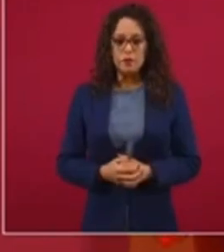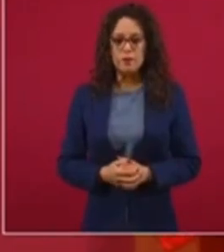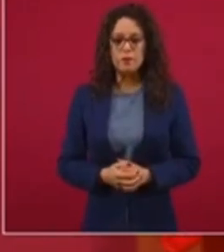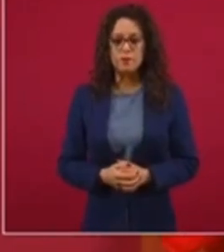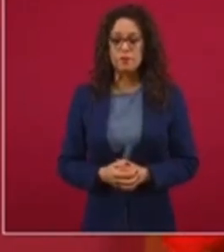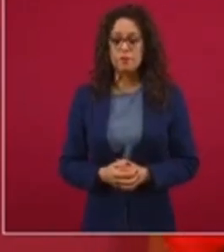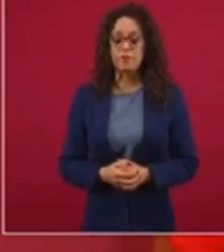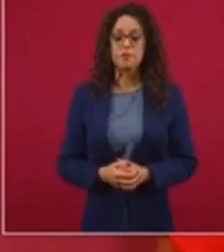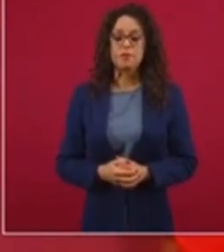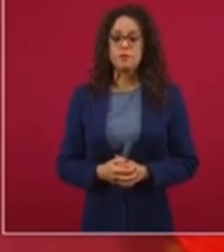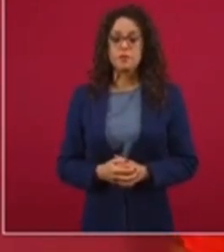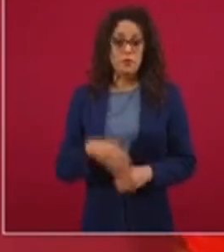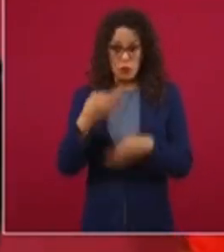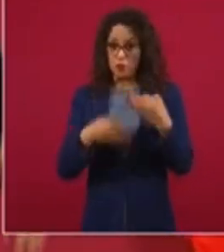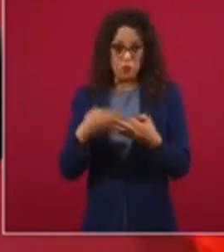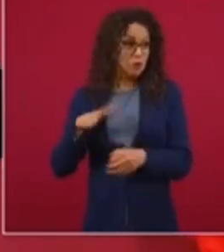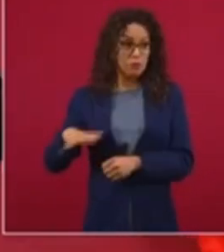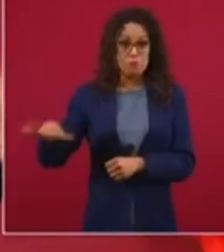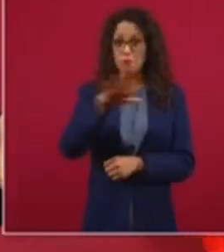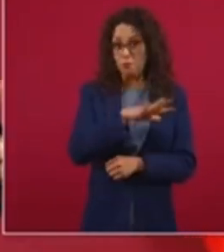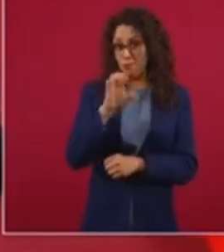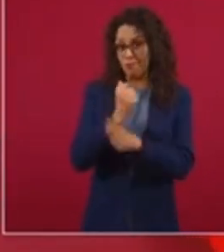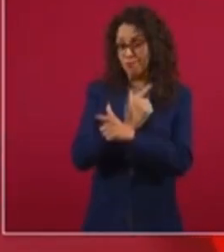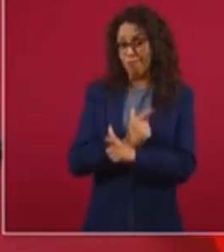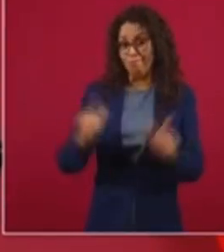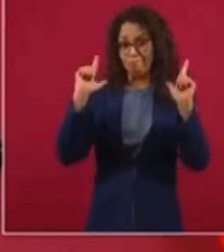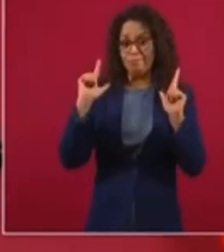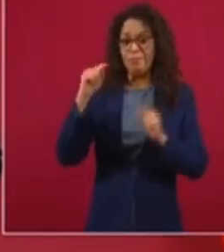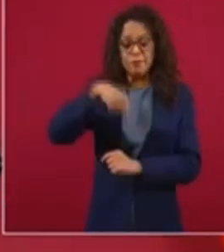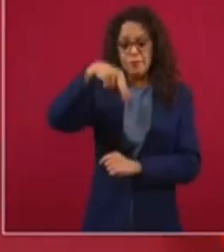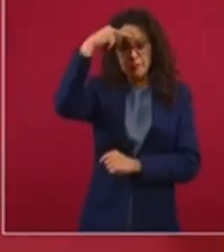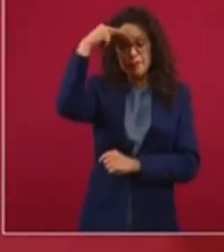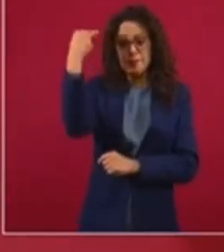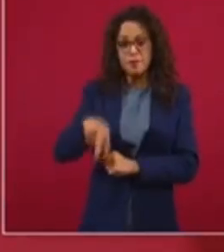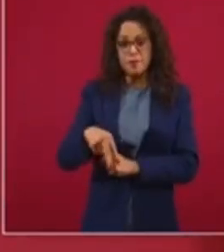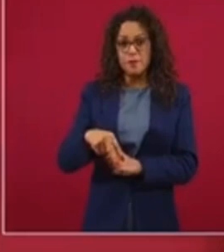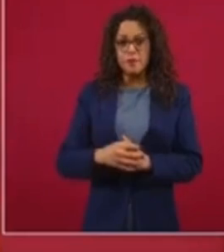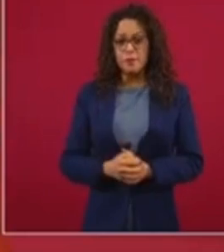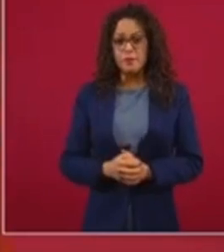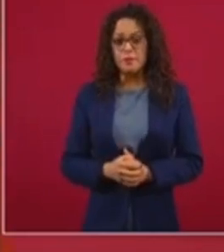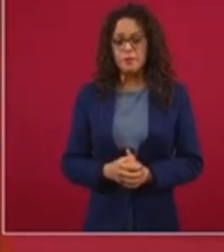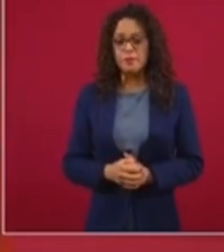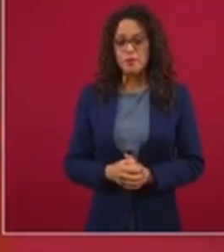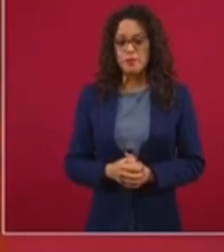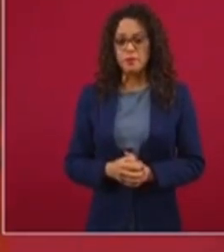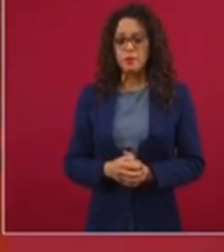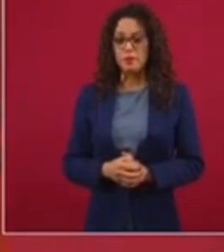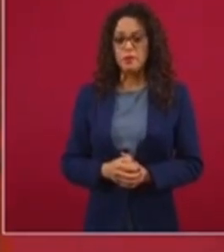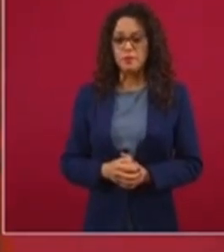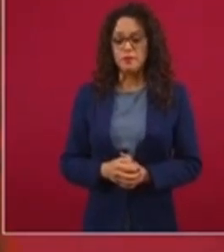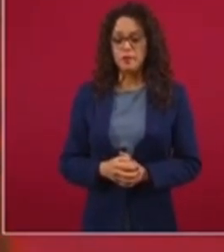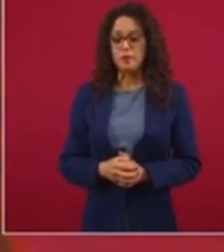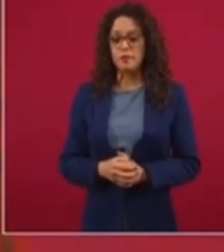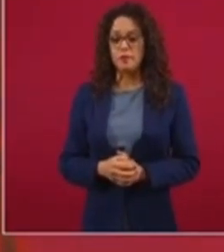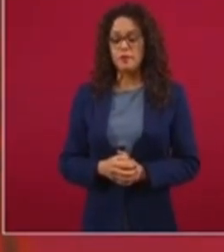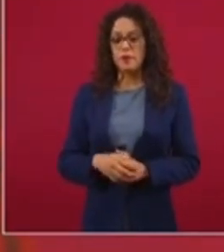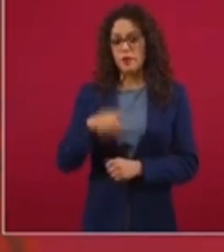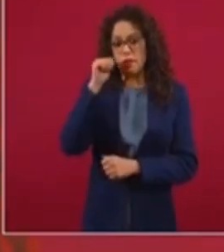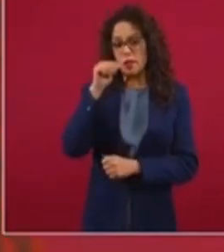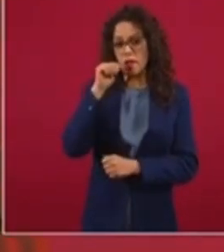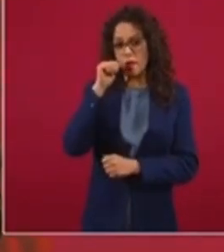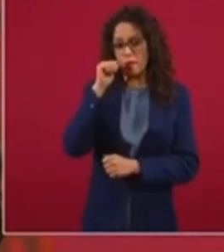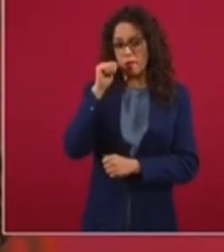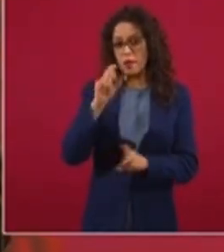libres y en México se procura, sobre todo en este gobierno,